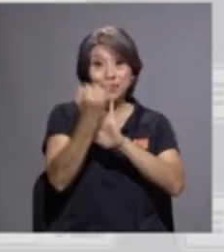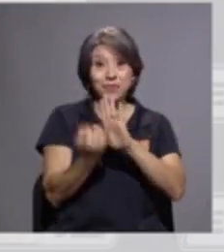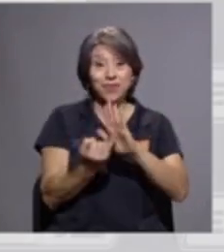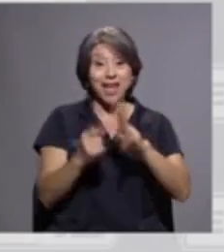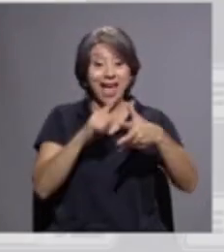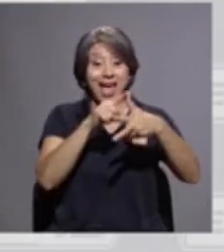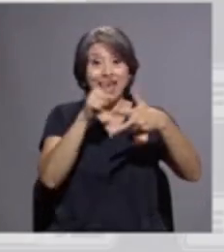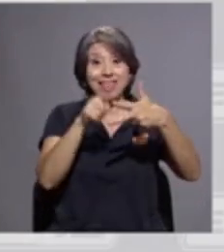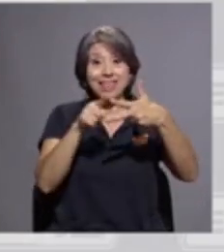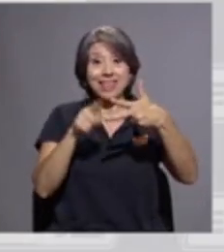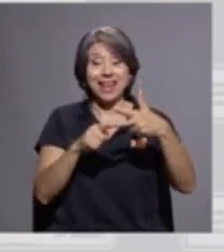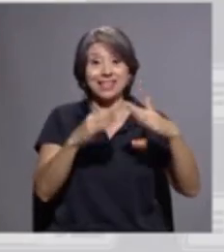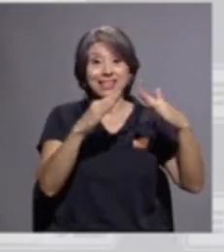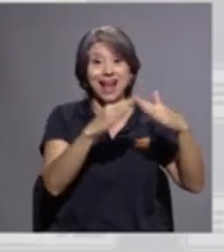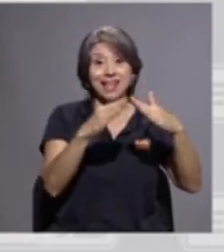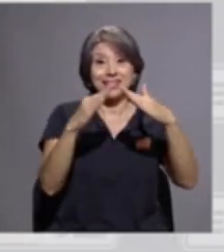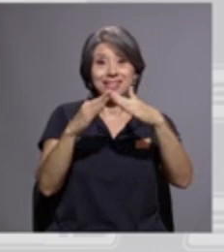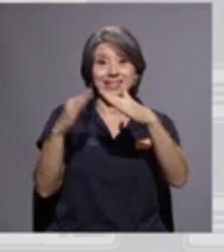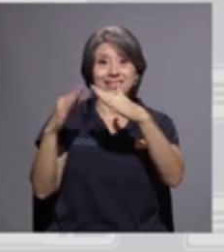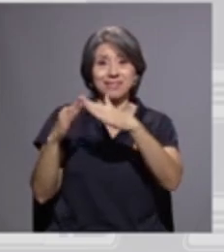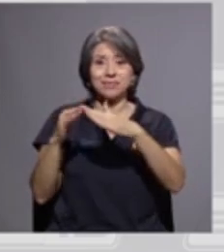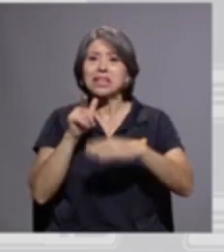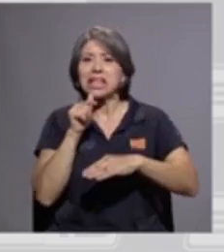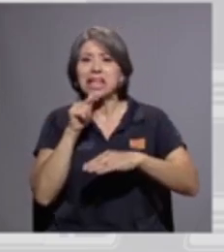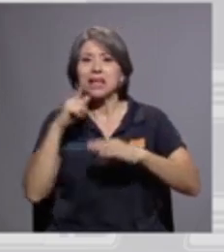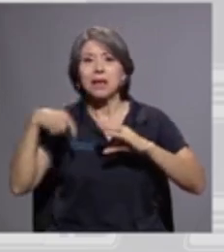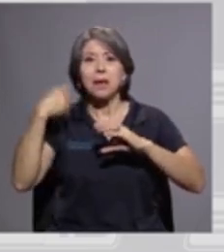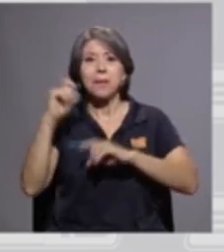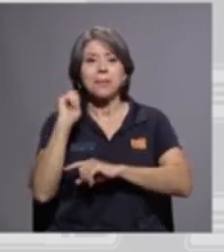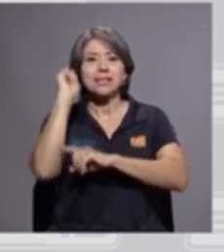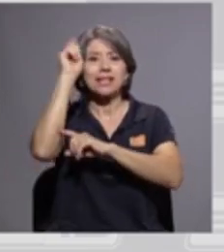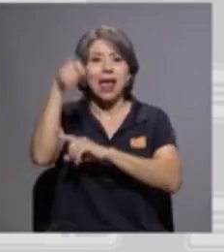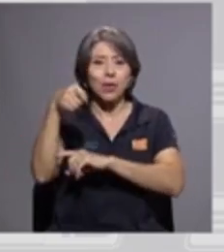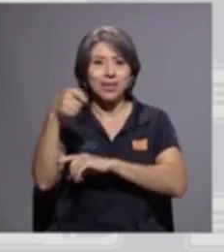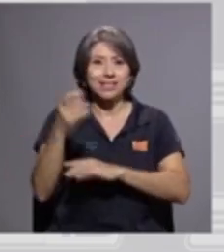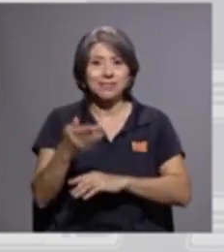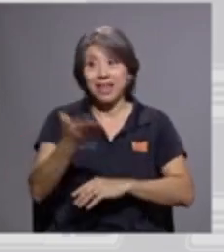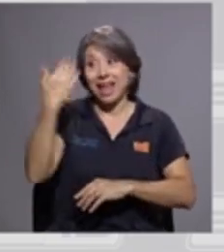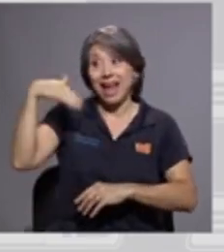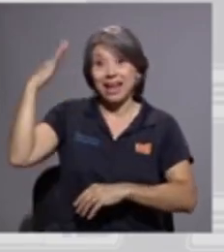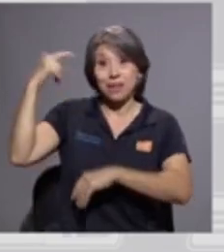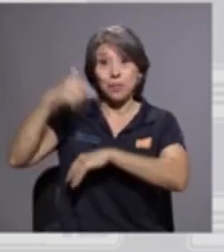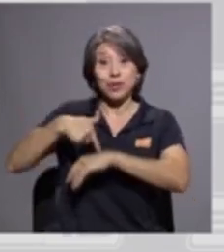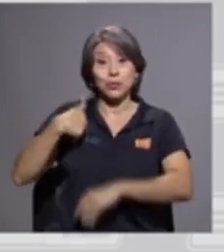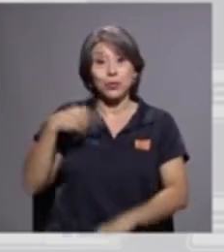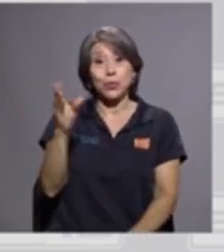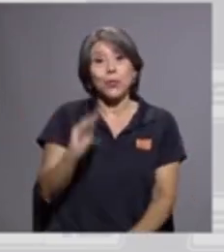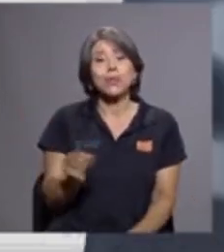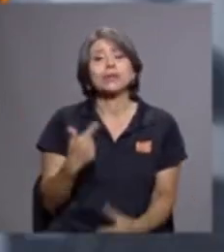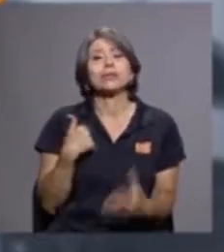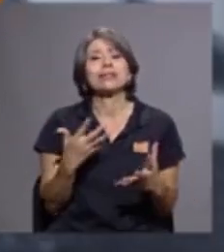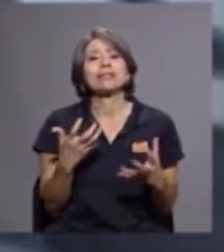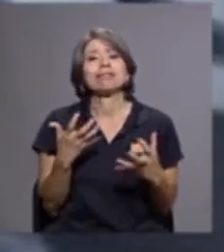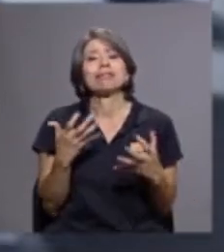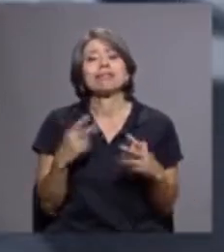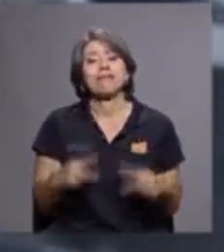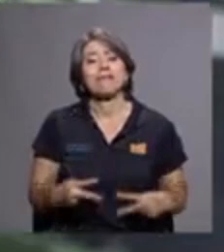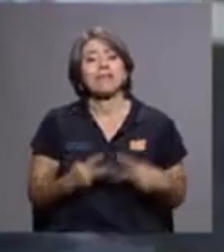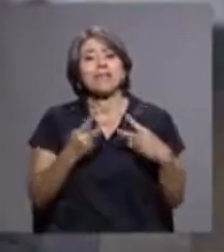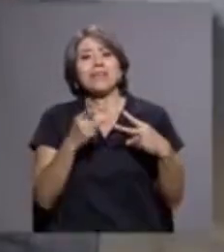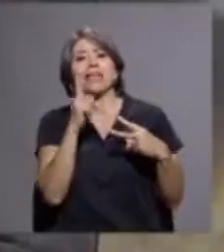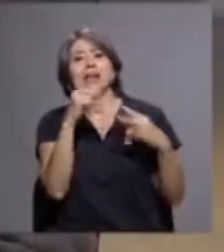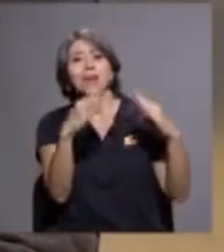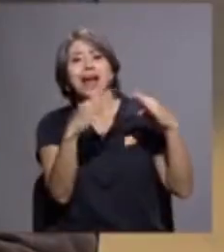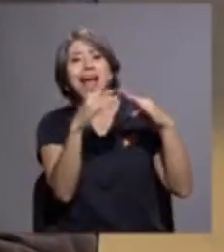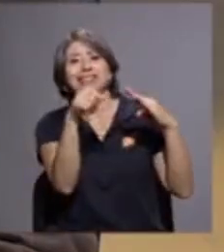casas de los pescadores en aquel entonces en mi juventud hubiera deseado vivir en una de esas casas donde